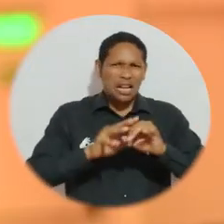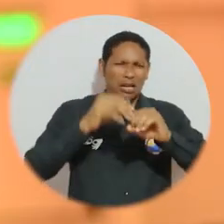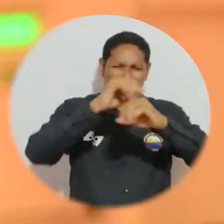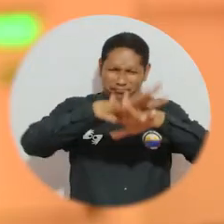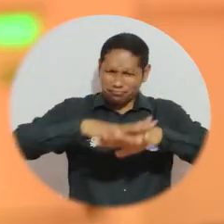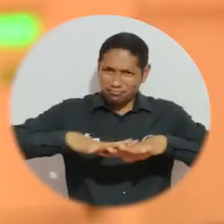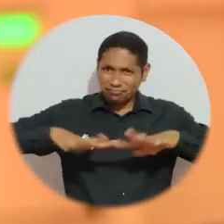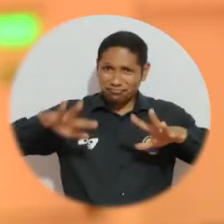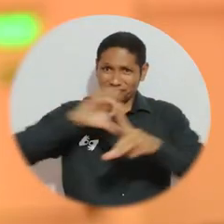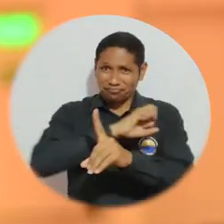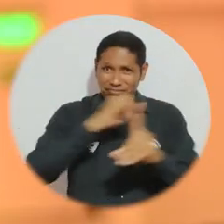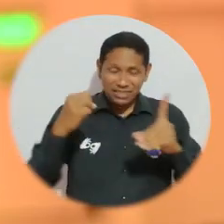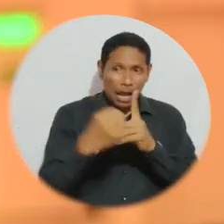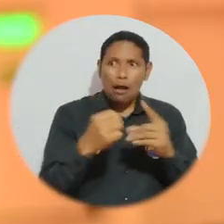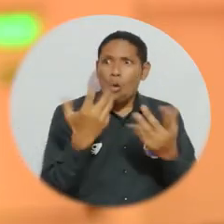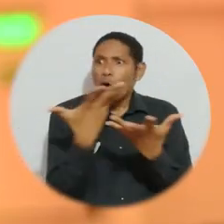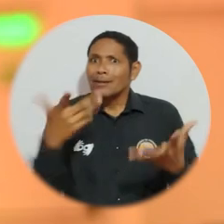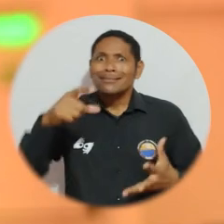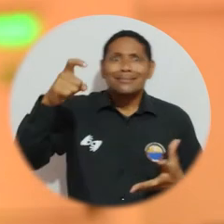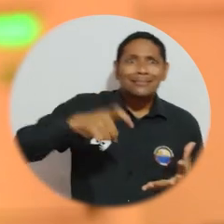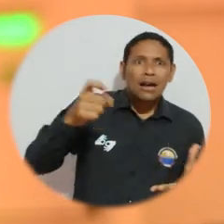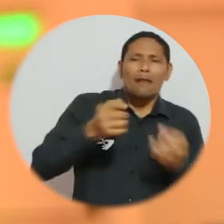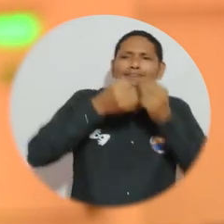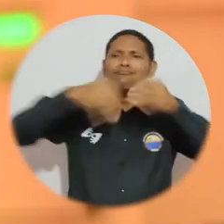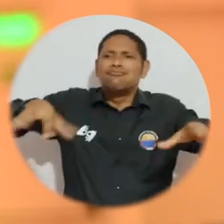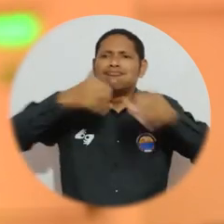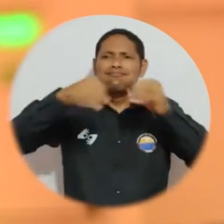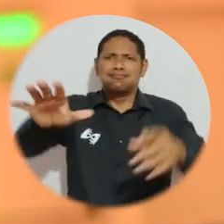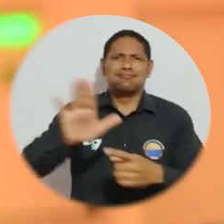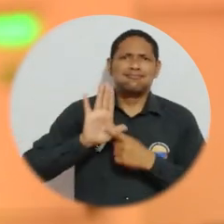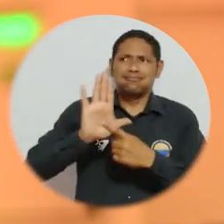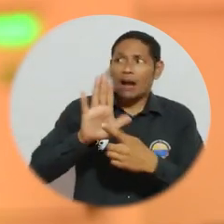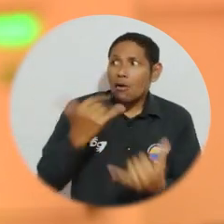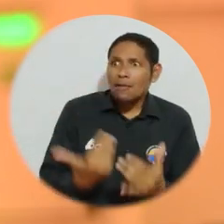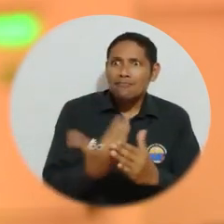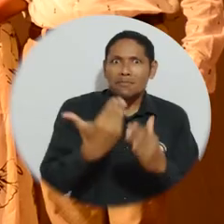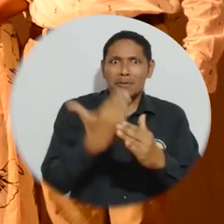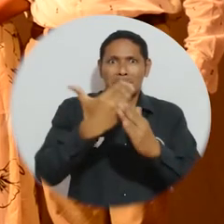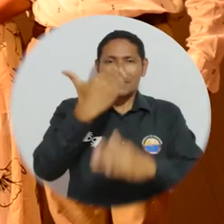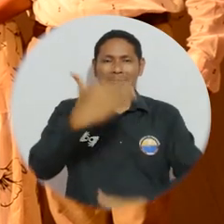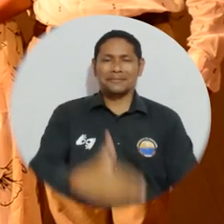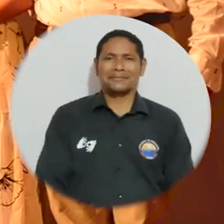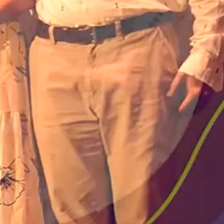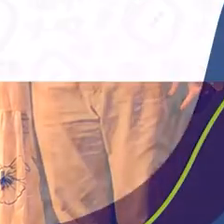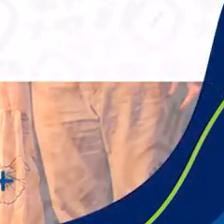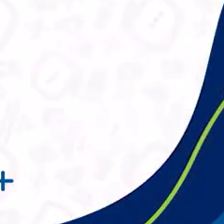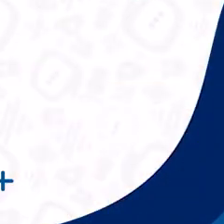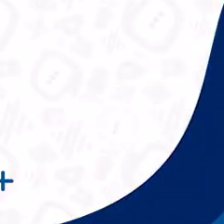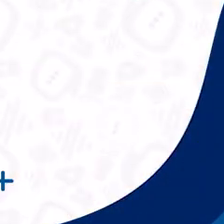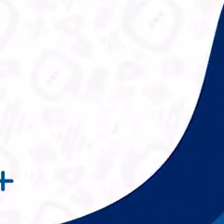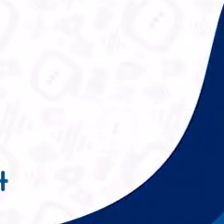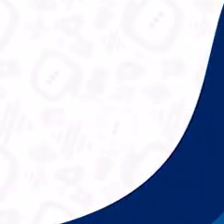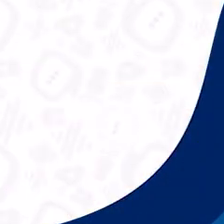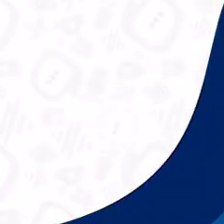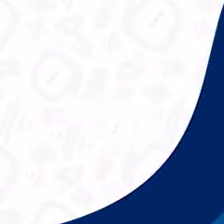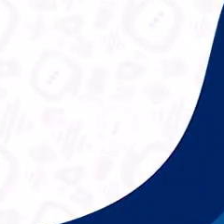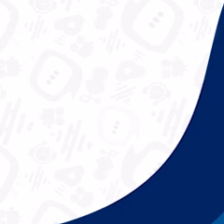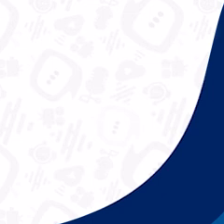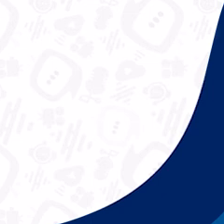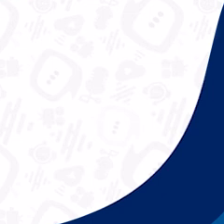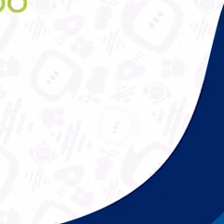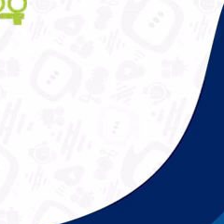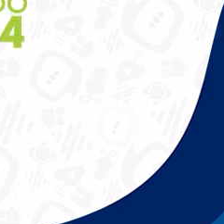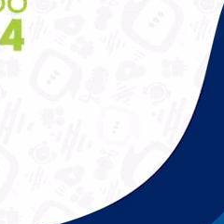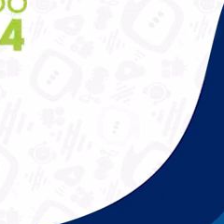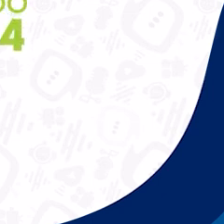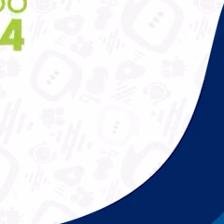todas las carreras y todas las necesidades sociales que actualmente están surgiendo. Universidad del Magdalena, aún más